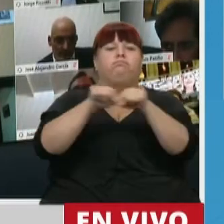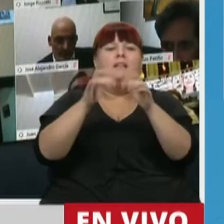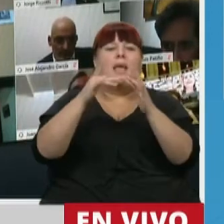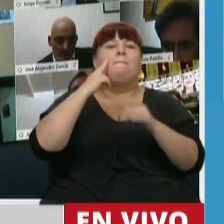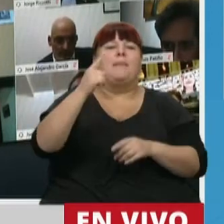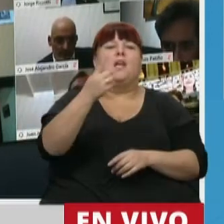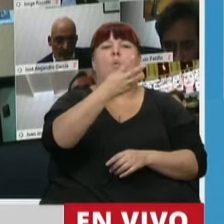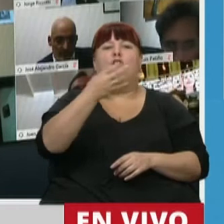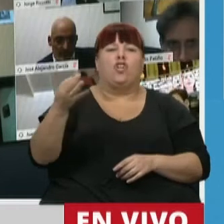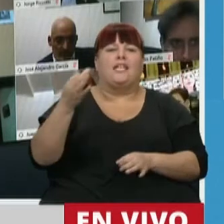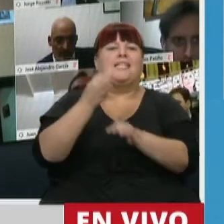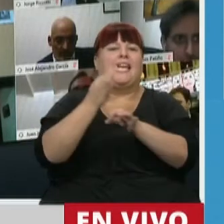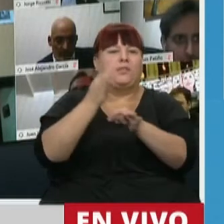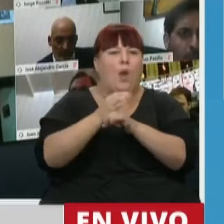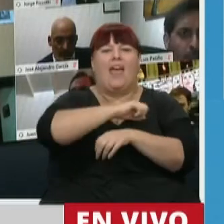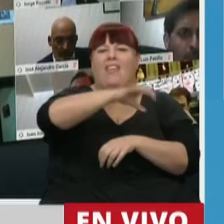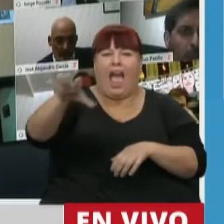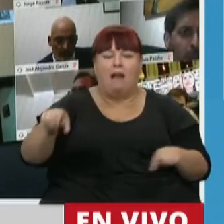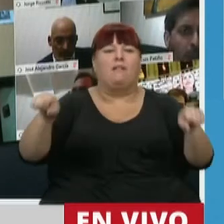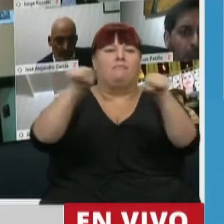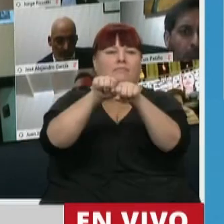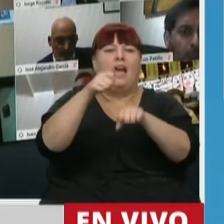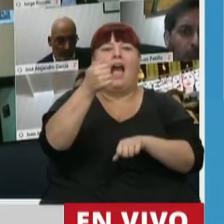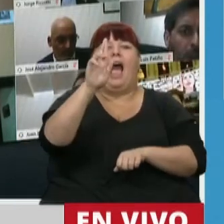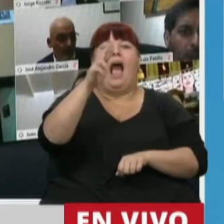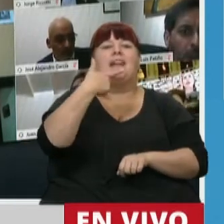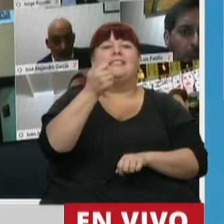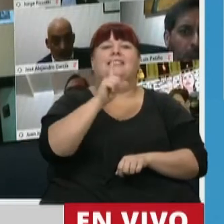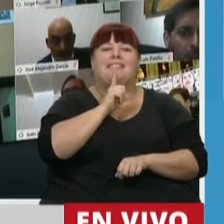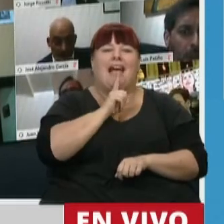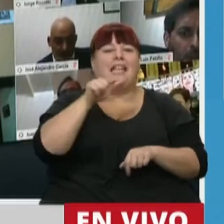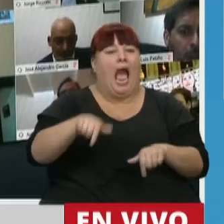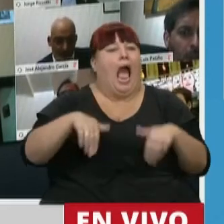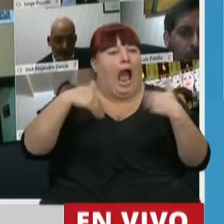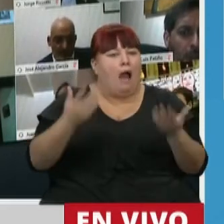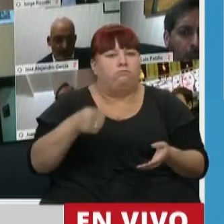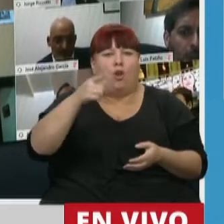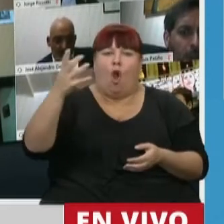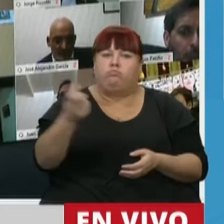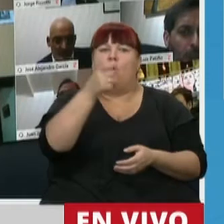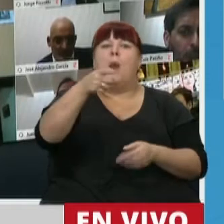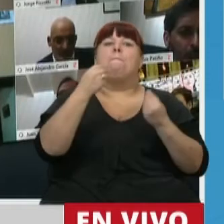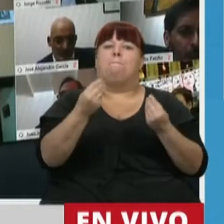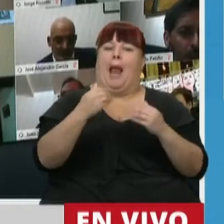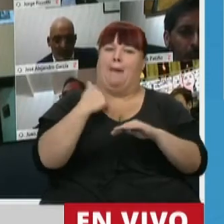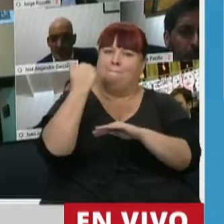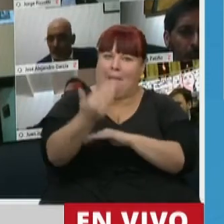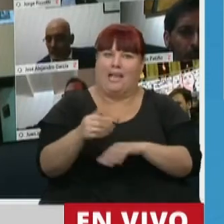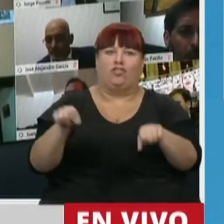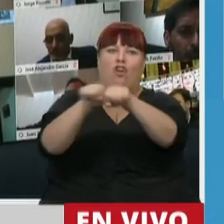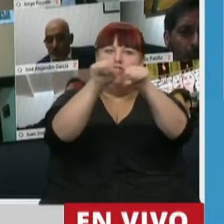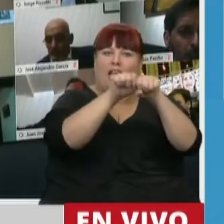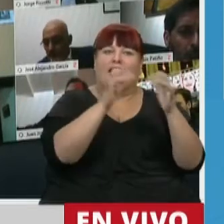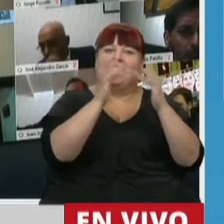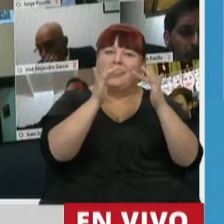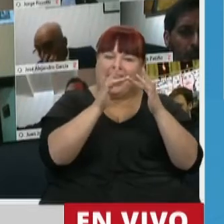.400 escuelas rurales a la red ARSAT. Hoy es una oportunidad para ampliar la conexión